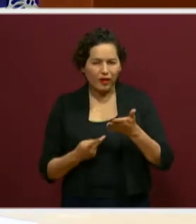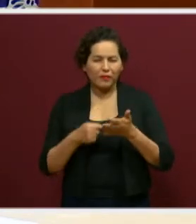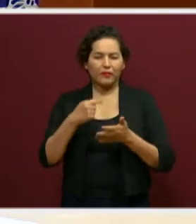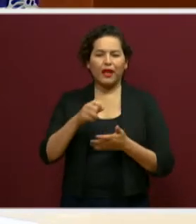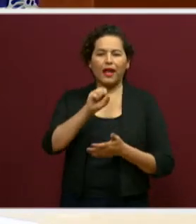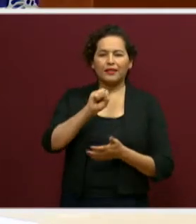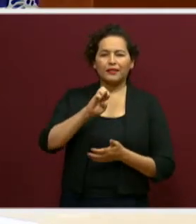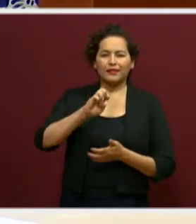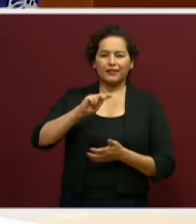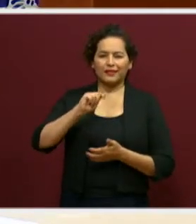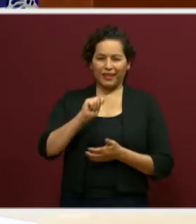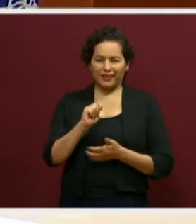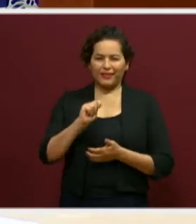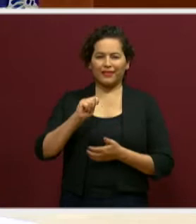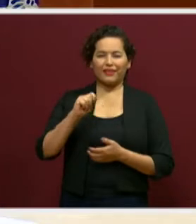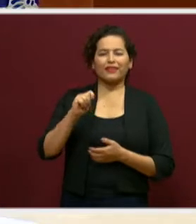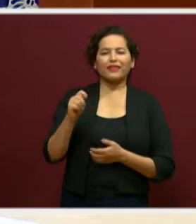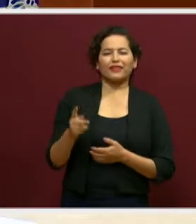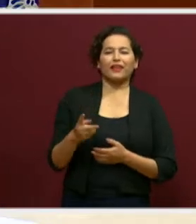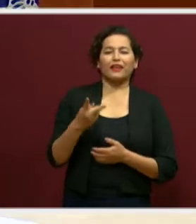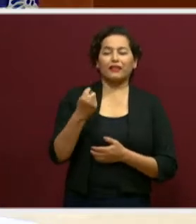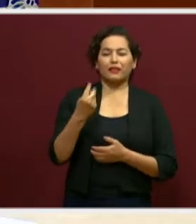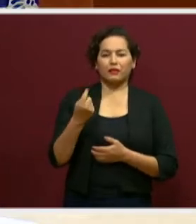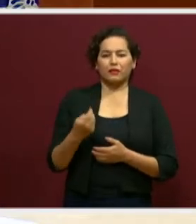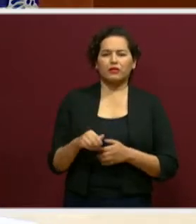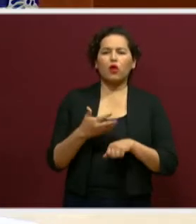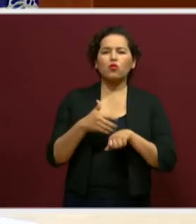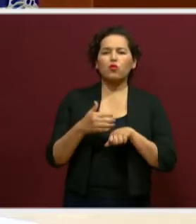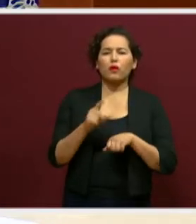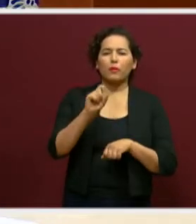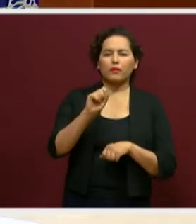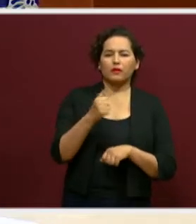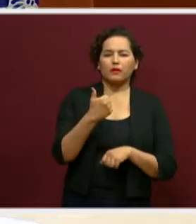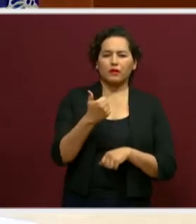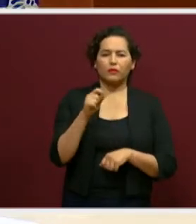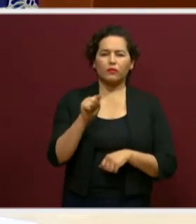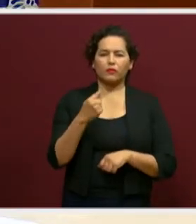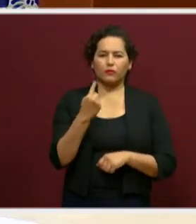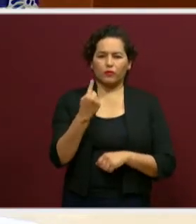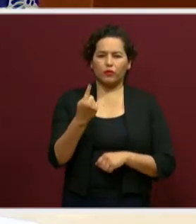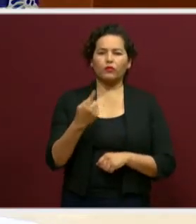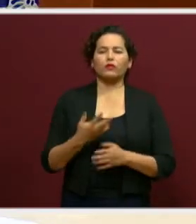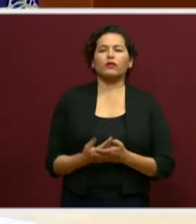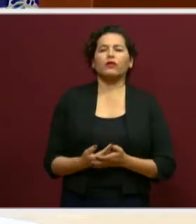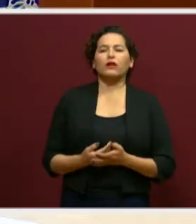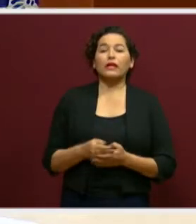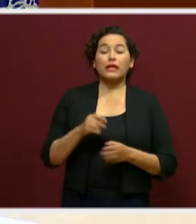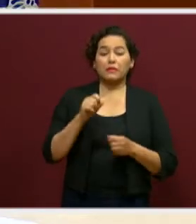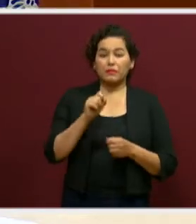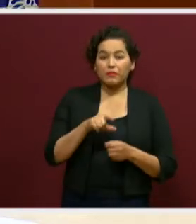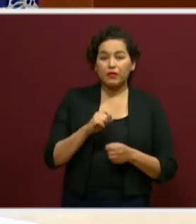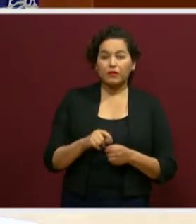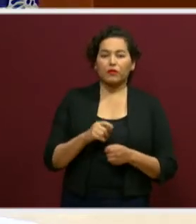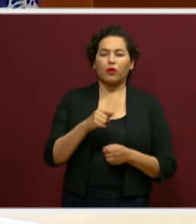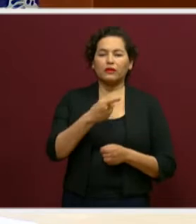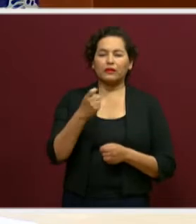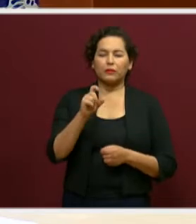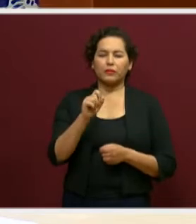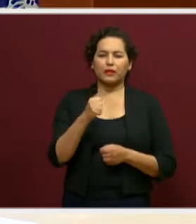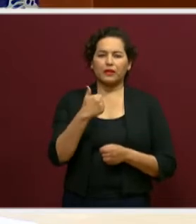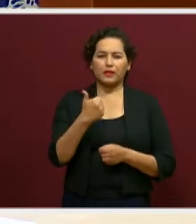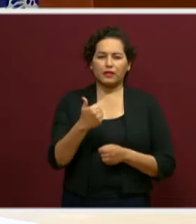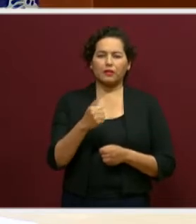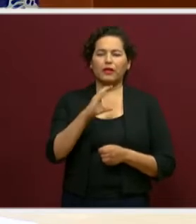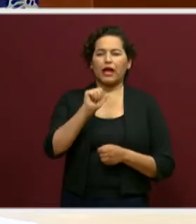estamos transmitiendo a través del canal 26.1 en señal digital y también a través del 126 en señal de cable.